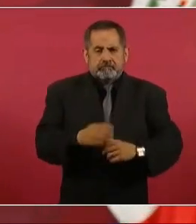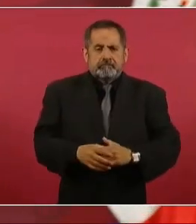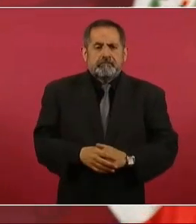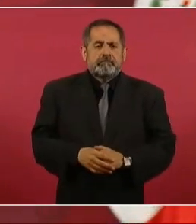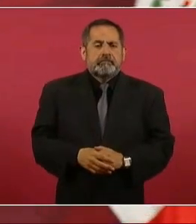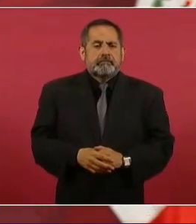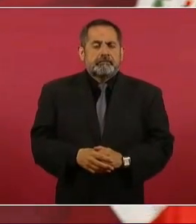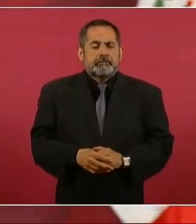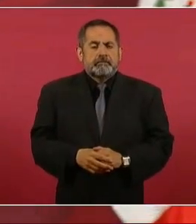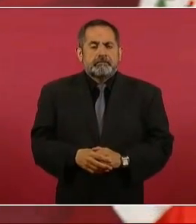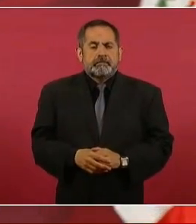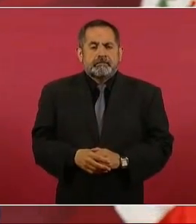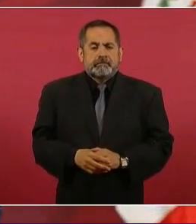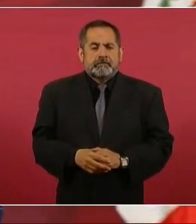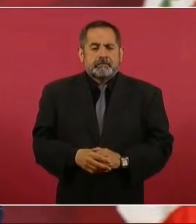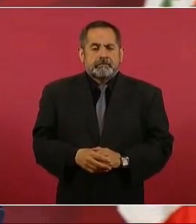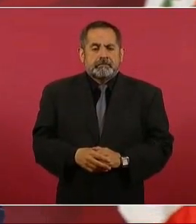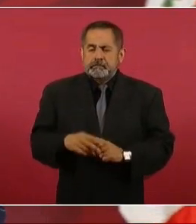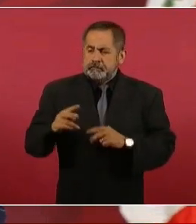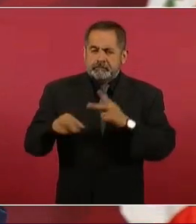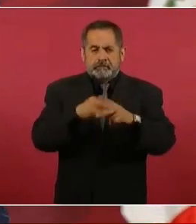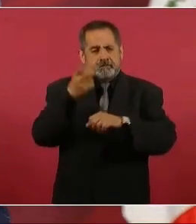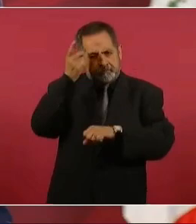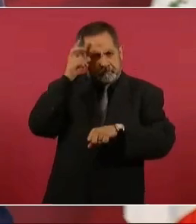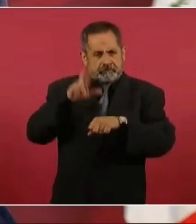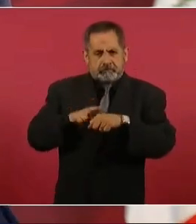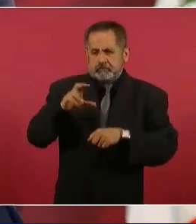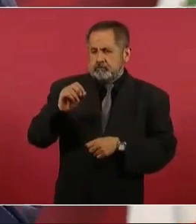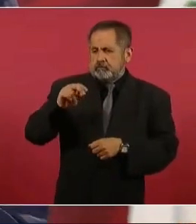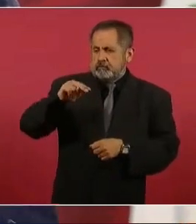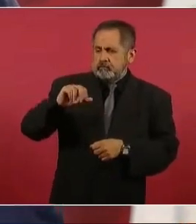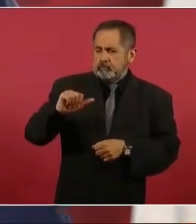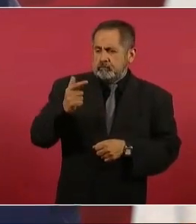Va el director de Conagua,